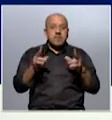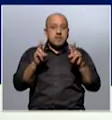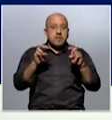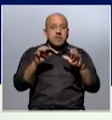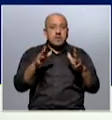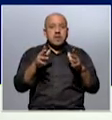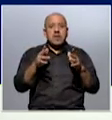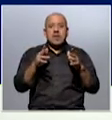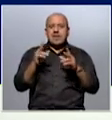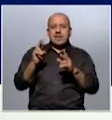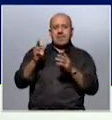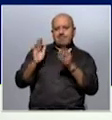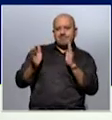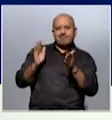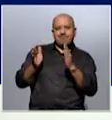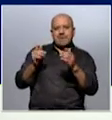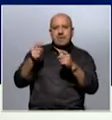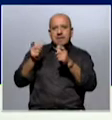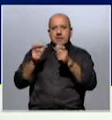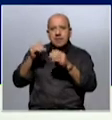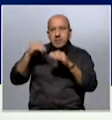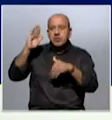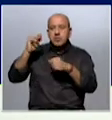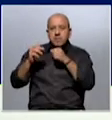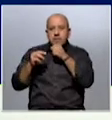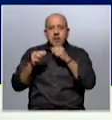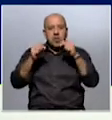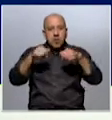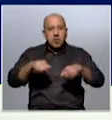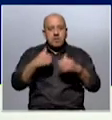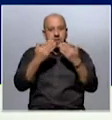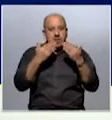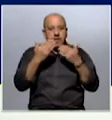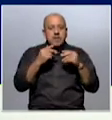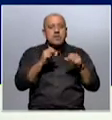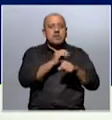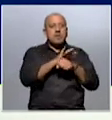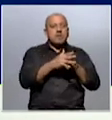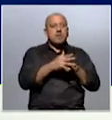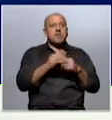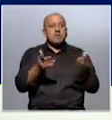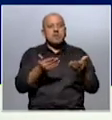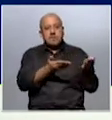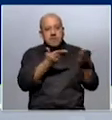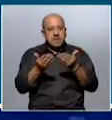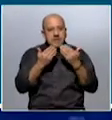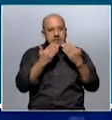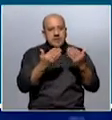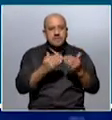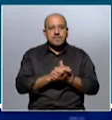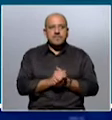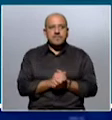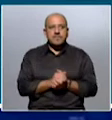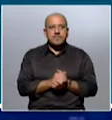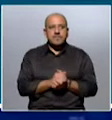del maltrato a la vejez como problema. De eso hablaremos en el marco de pandemia, por otra parte. Robert, bienvenido. Gracias por recibirnos.